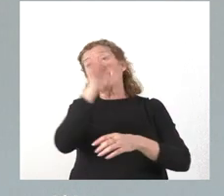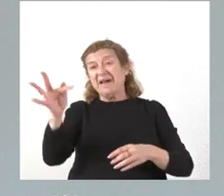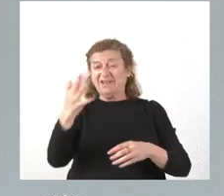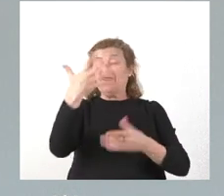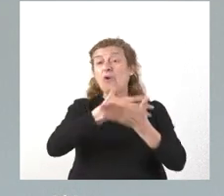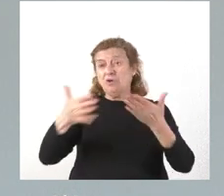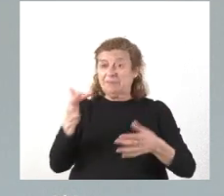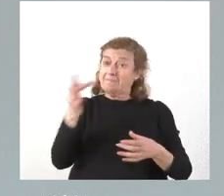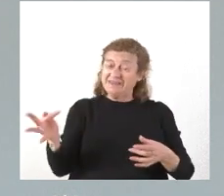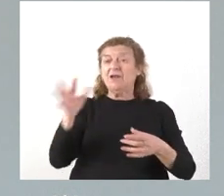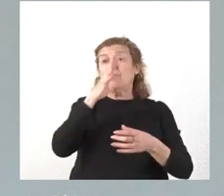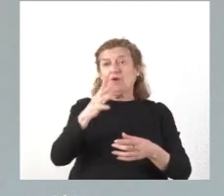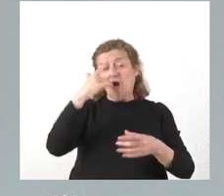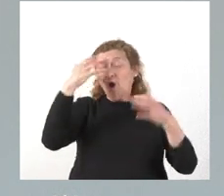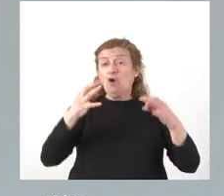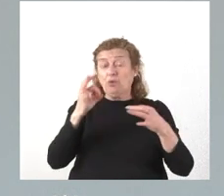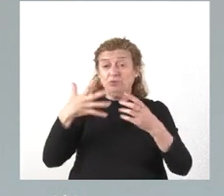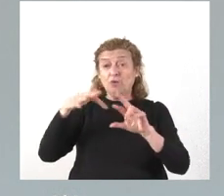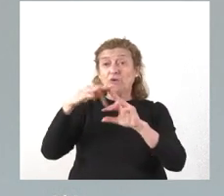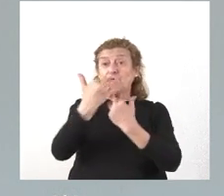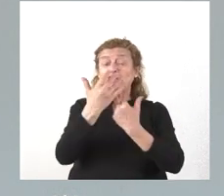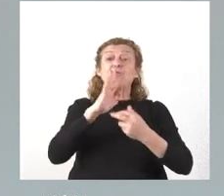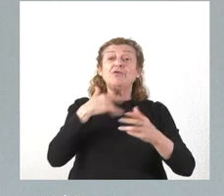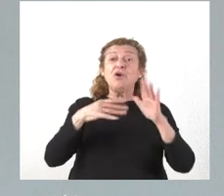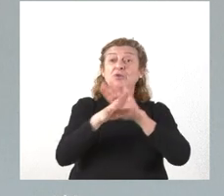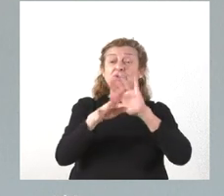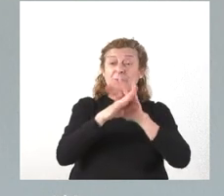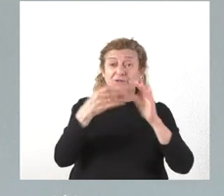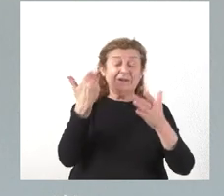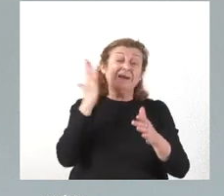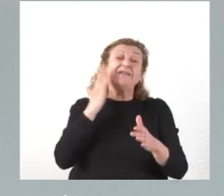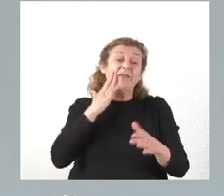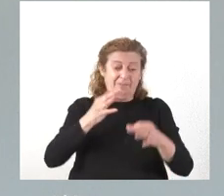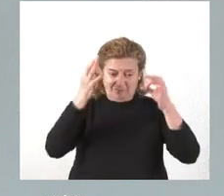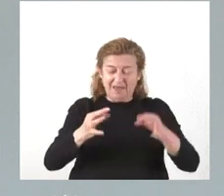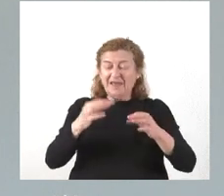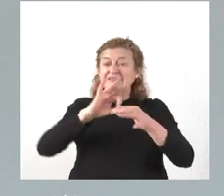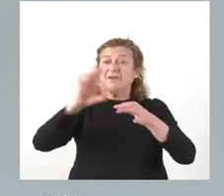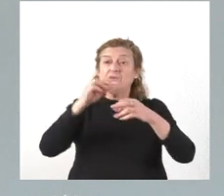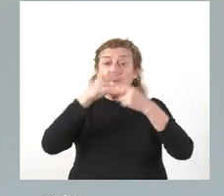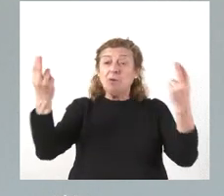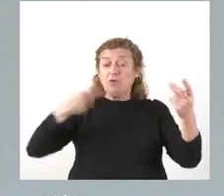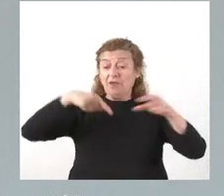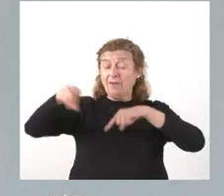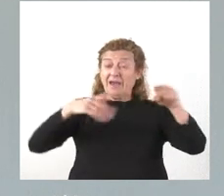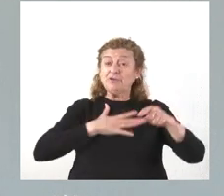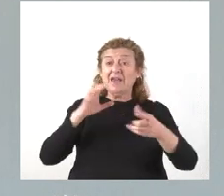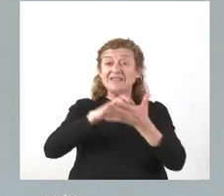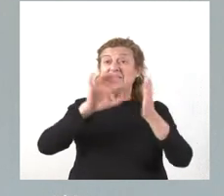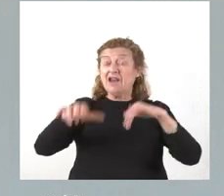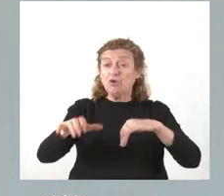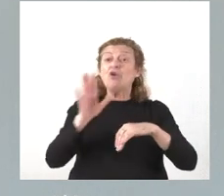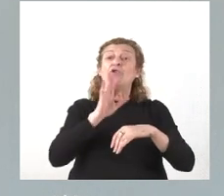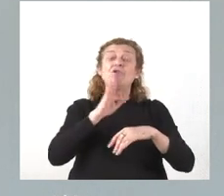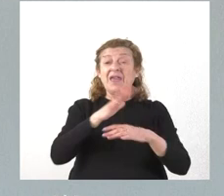adicionales, porque, lógicamente, en un contexto donde seguimos garantizando la totalidad del servicio público de viajeros que tenemos en Castilla y León y donde,